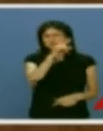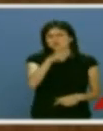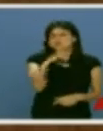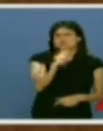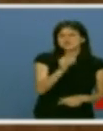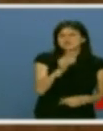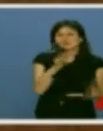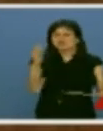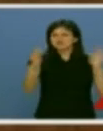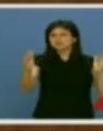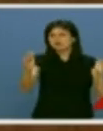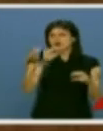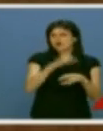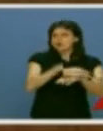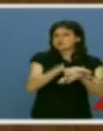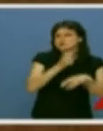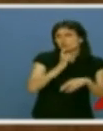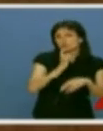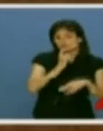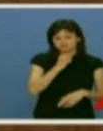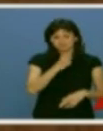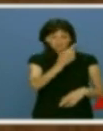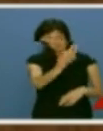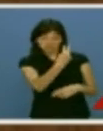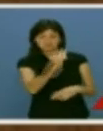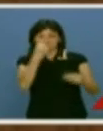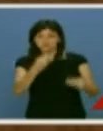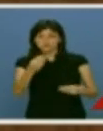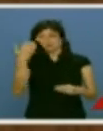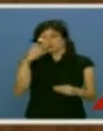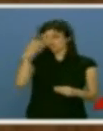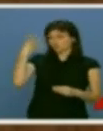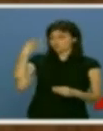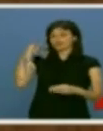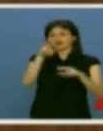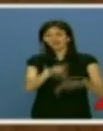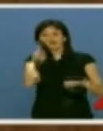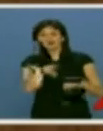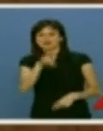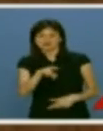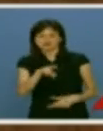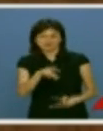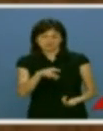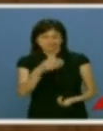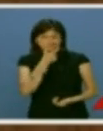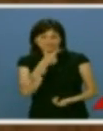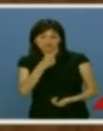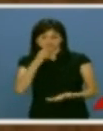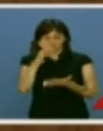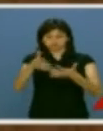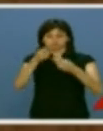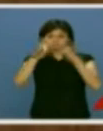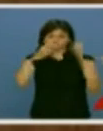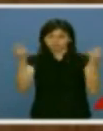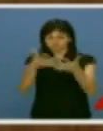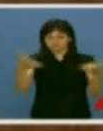gestionar. Seguramente algunos esperan que yo repase aquí sus incumplimientos del último mandato y sería muy sencillo porque están publicados. Seguramente